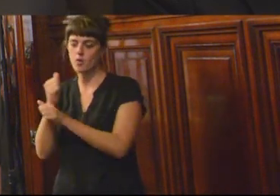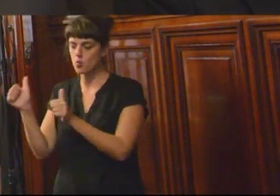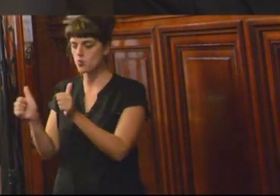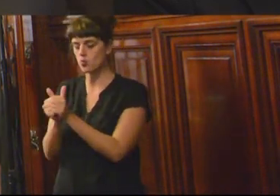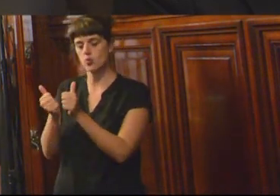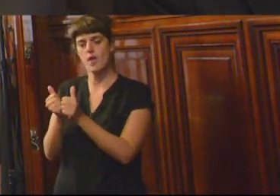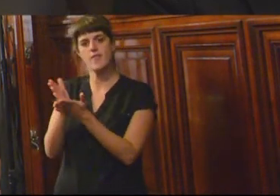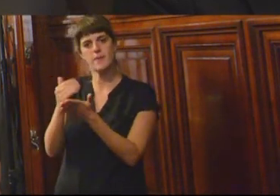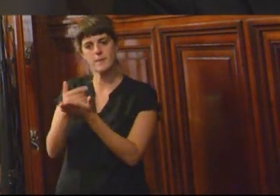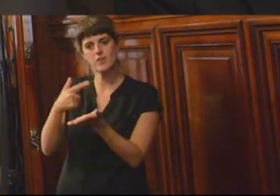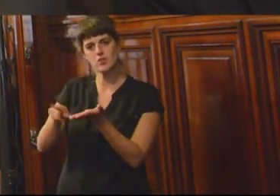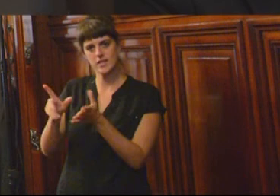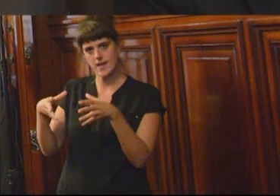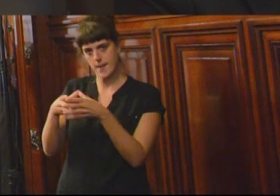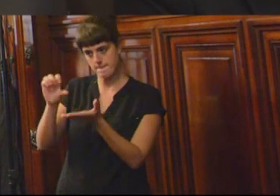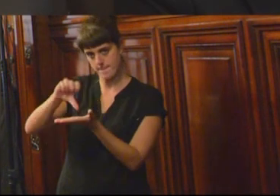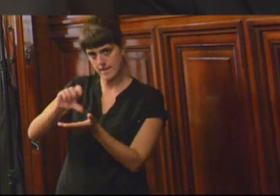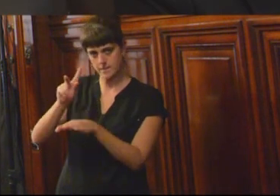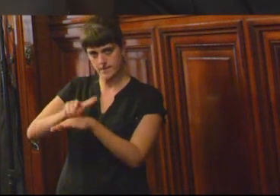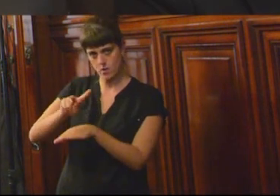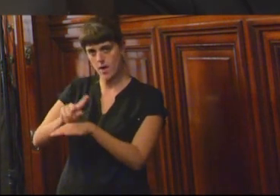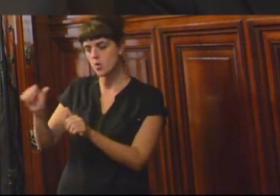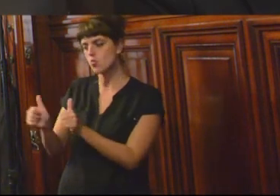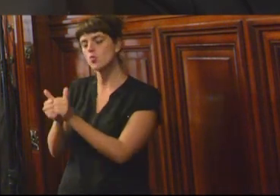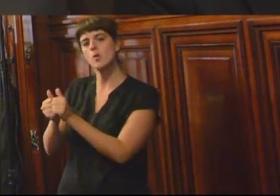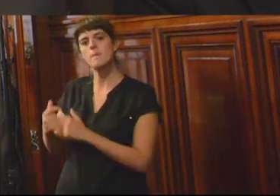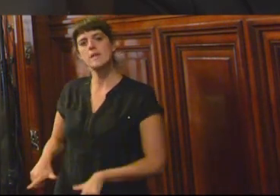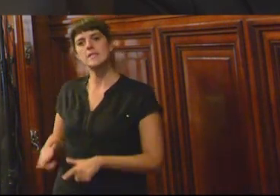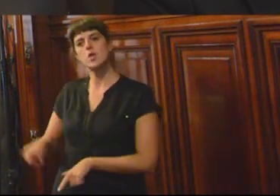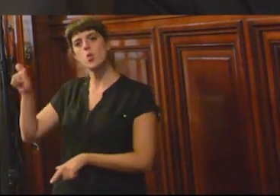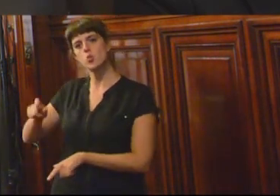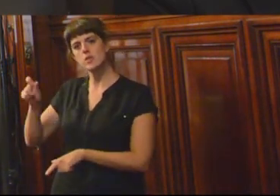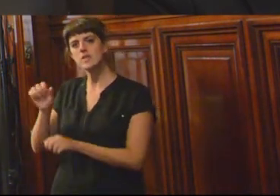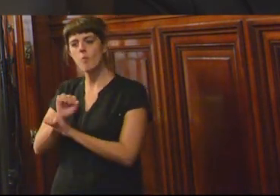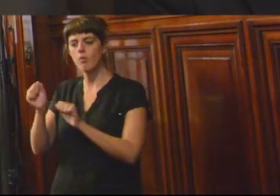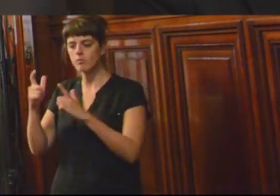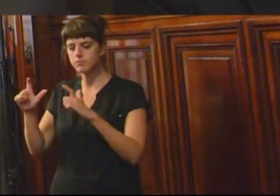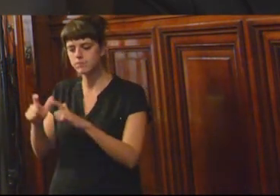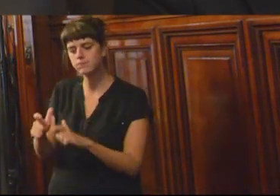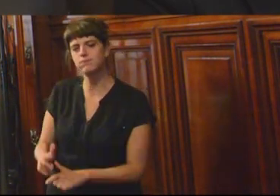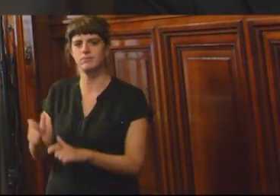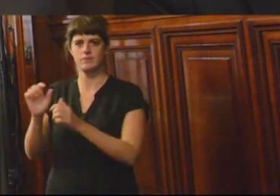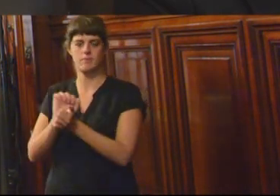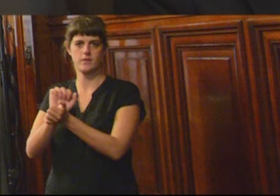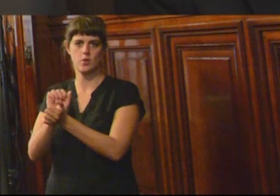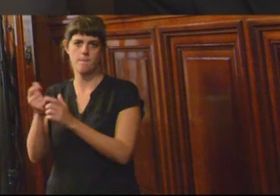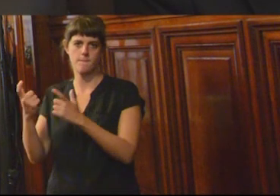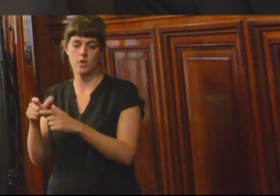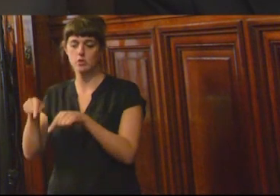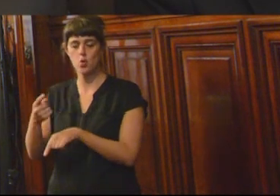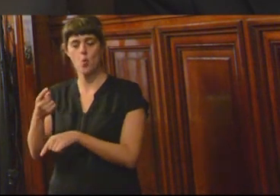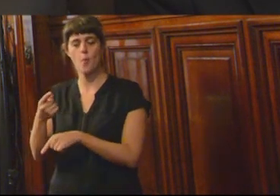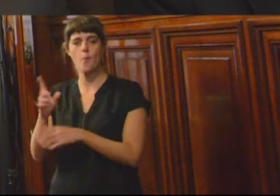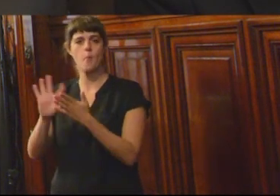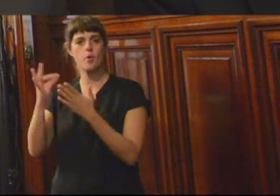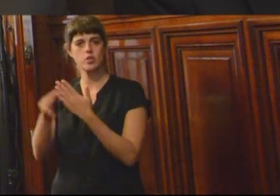país y el Ministerio de Justicia se ha logrado reducir el índice de prisión en esta unidad específica. Fue un proyecto piloto que también, bueno,